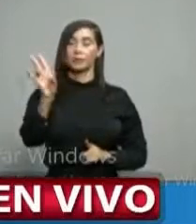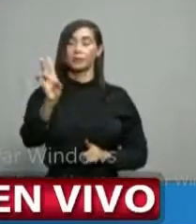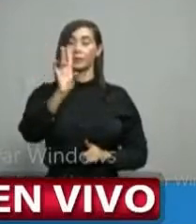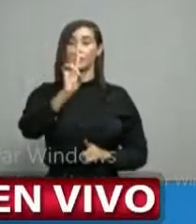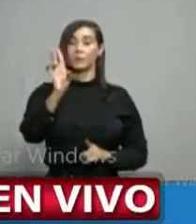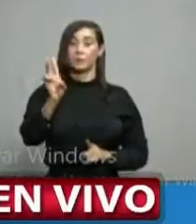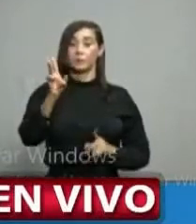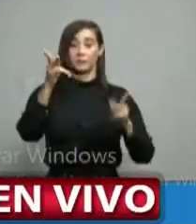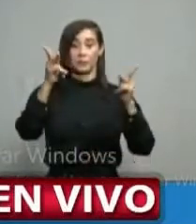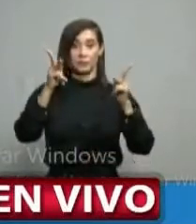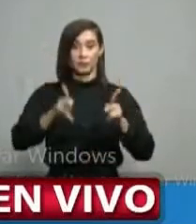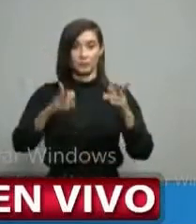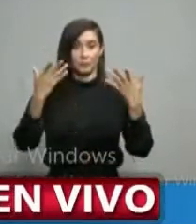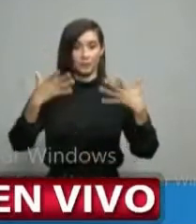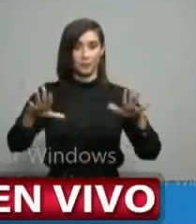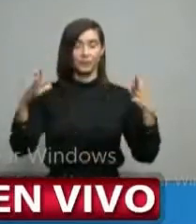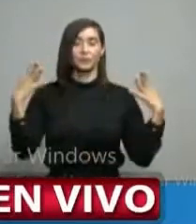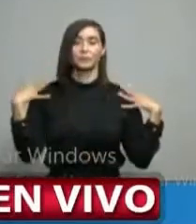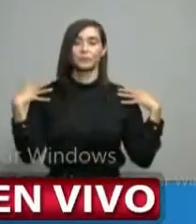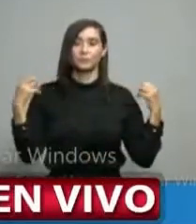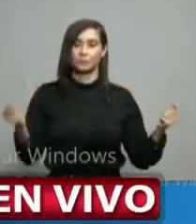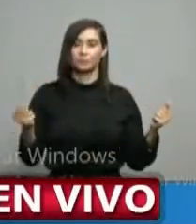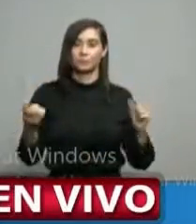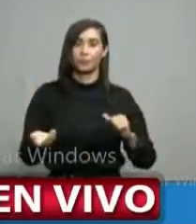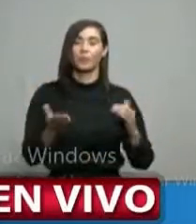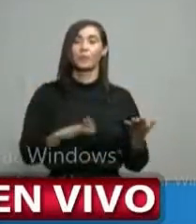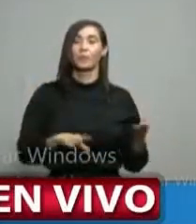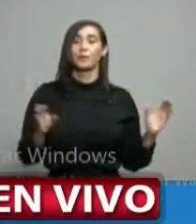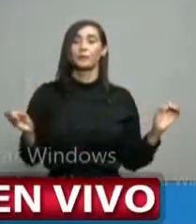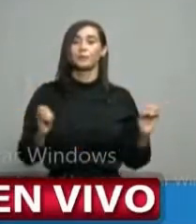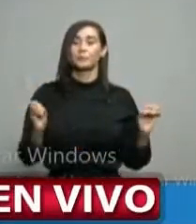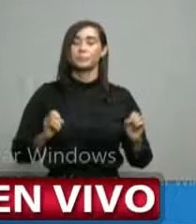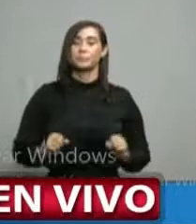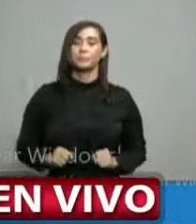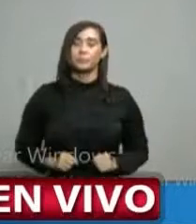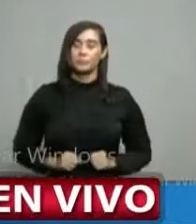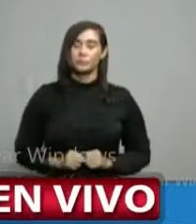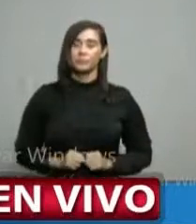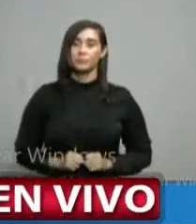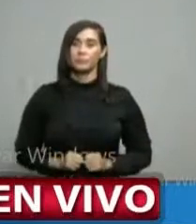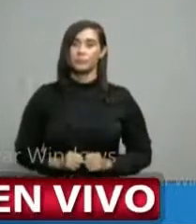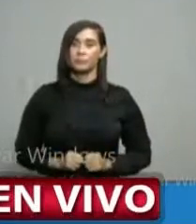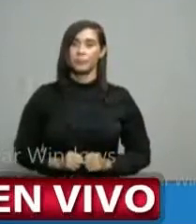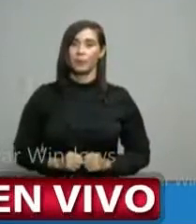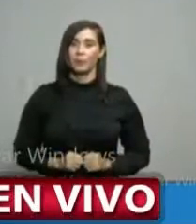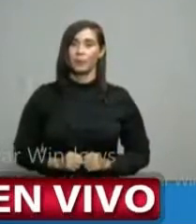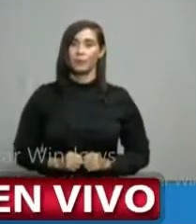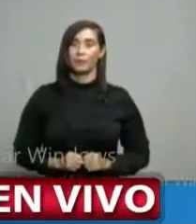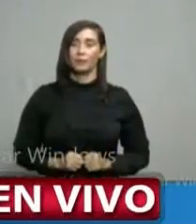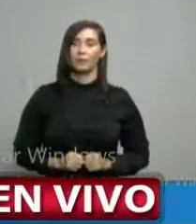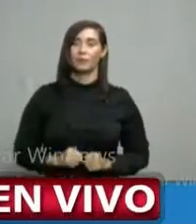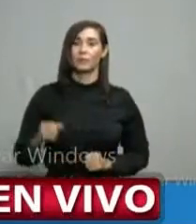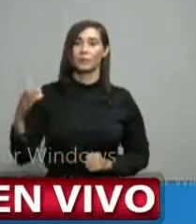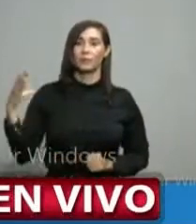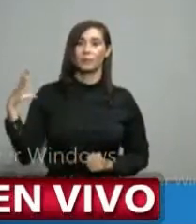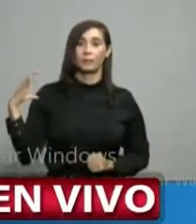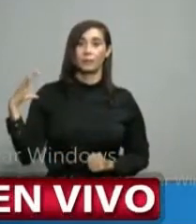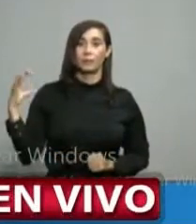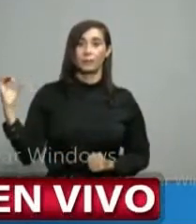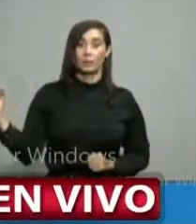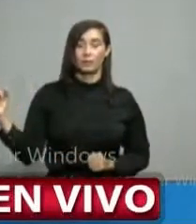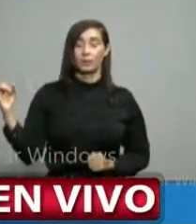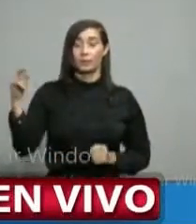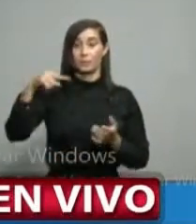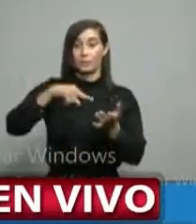141 recuperados, 0 fallecimientos. Santiago, 6